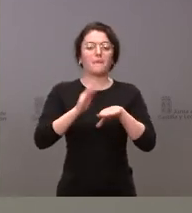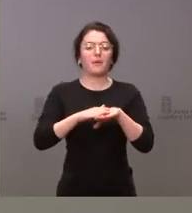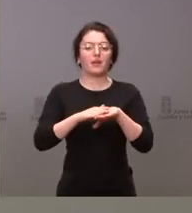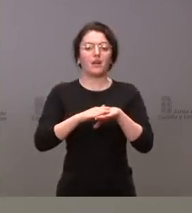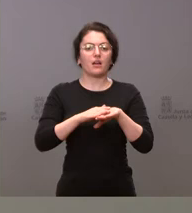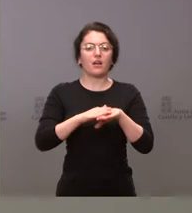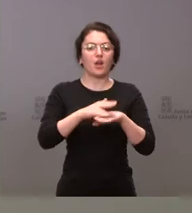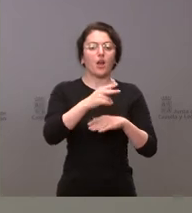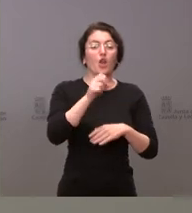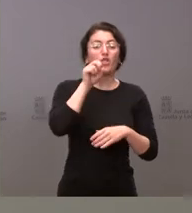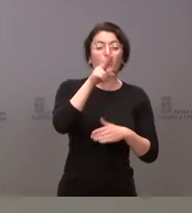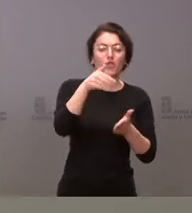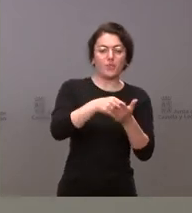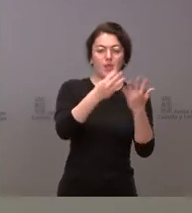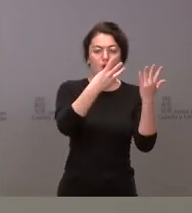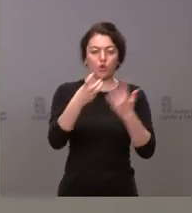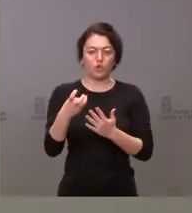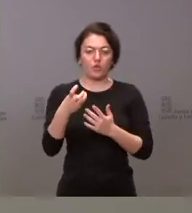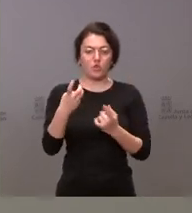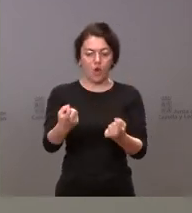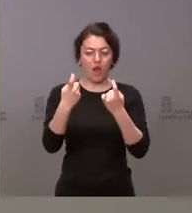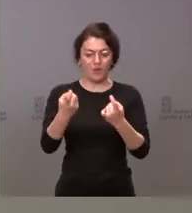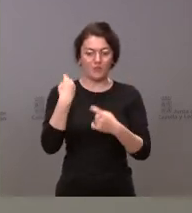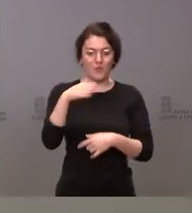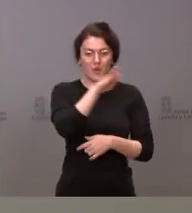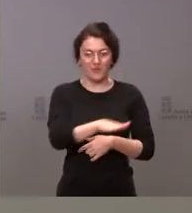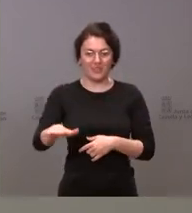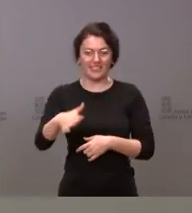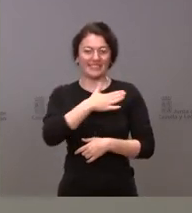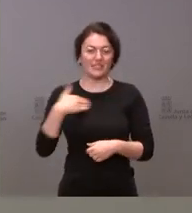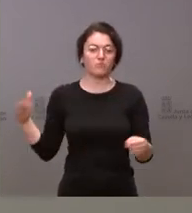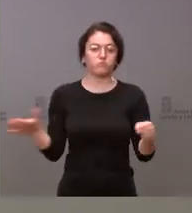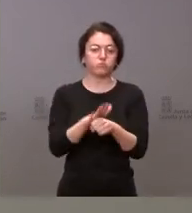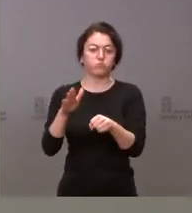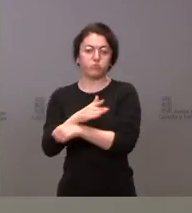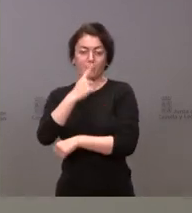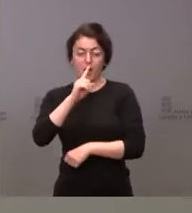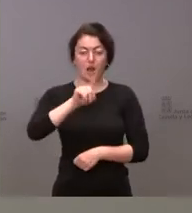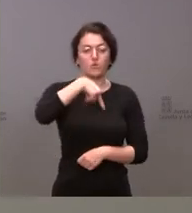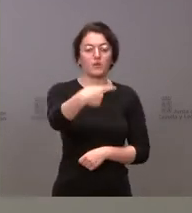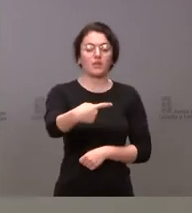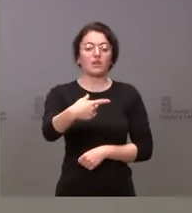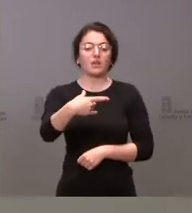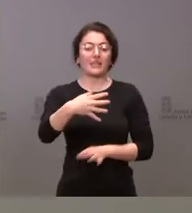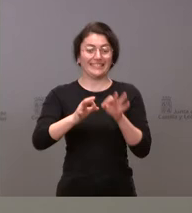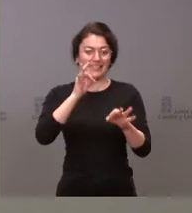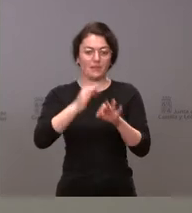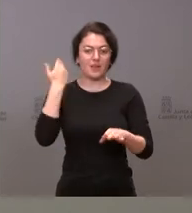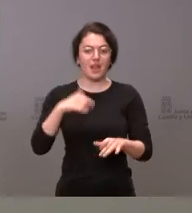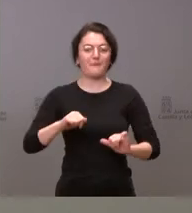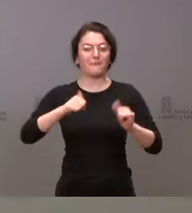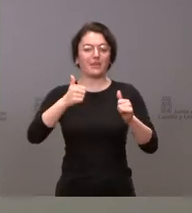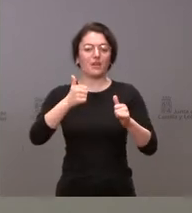12.800 alumnos de educación infantil que durante este curso, para septiembre, tengan la posibilidad de estar escolarizados